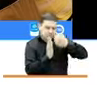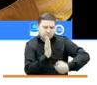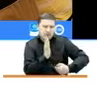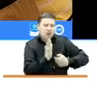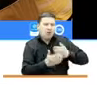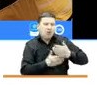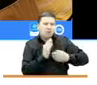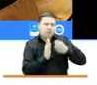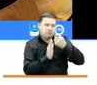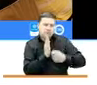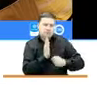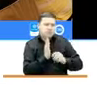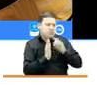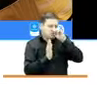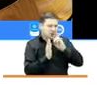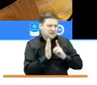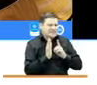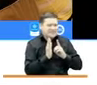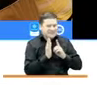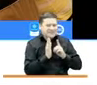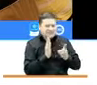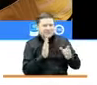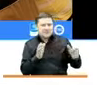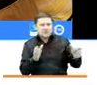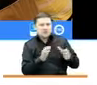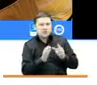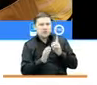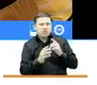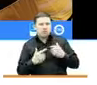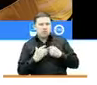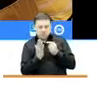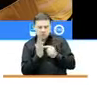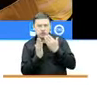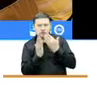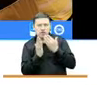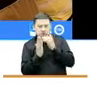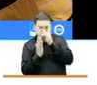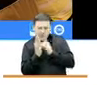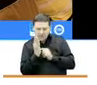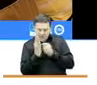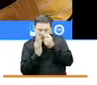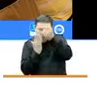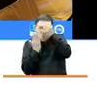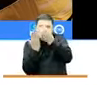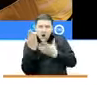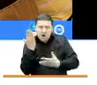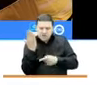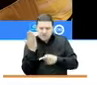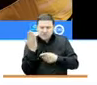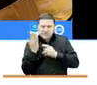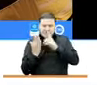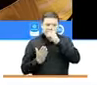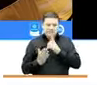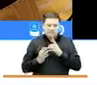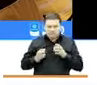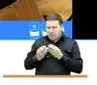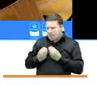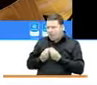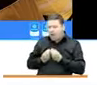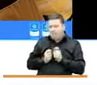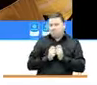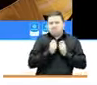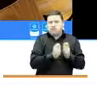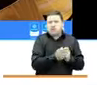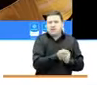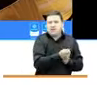proceso de tomar decisiones, que el Registro Único de Víctimas nos sirva para tomar las decisiones en todos los procesos de atención a asistencia, un